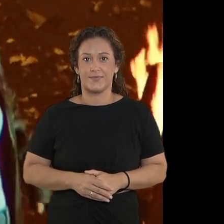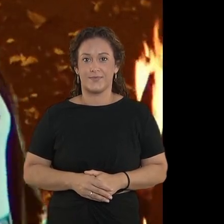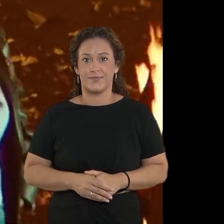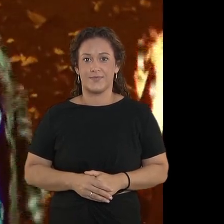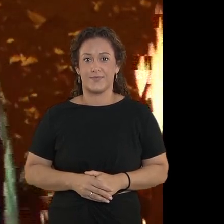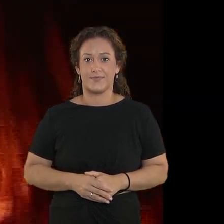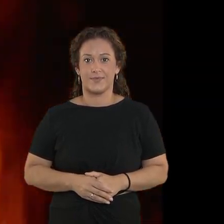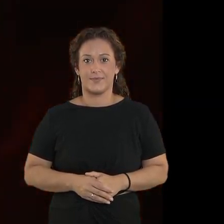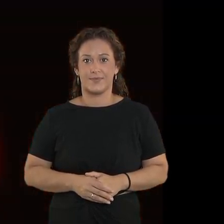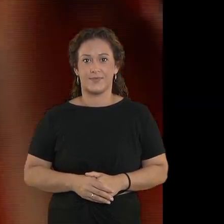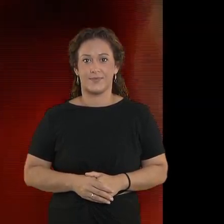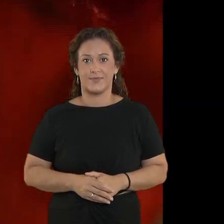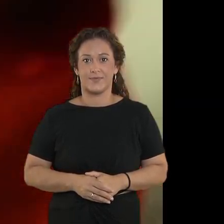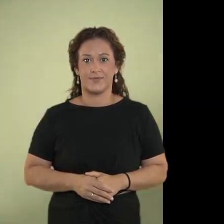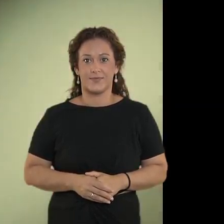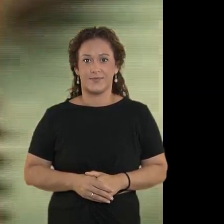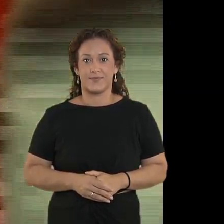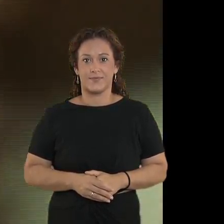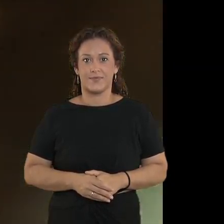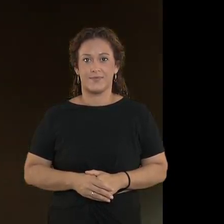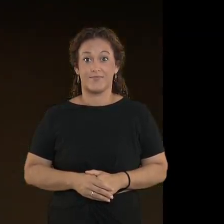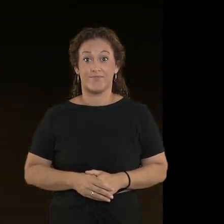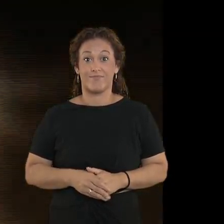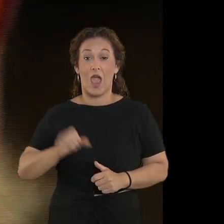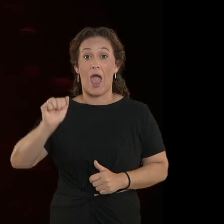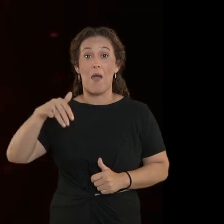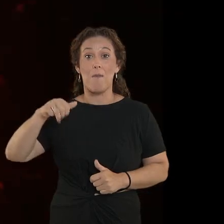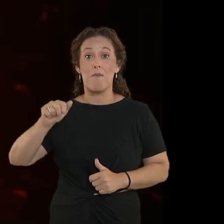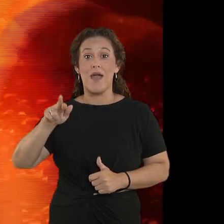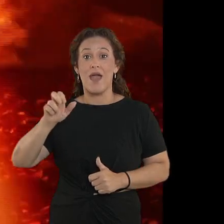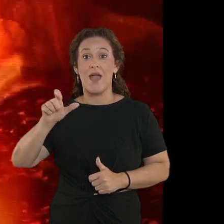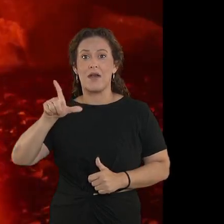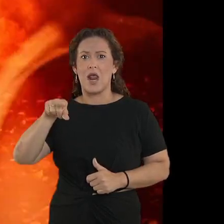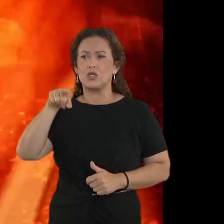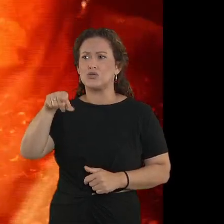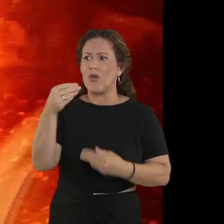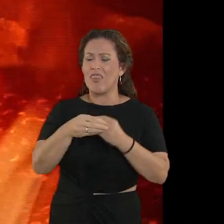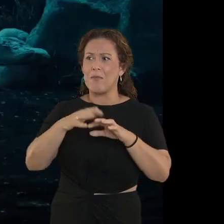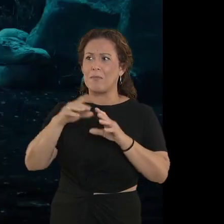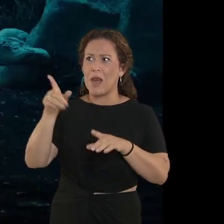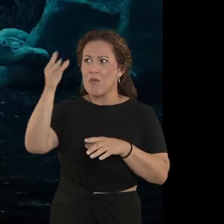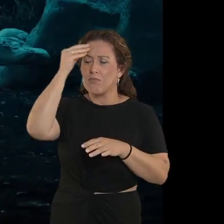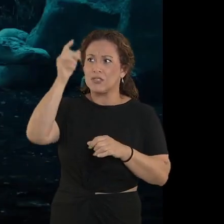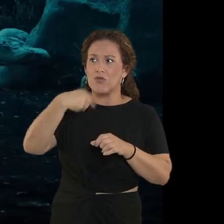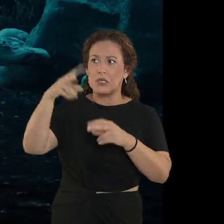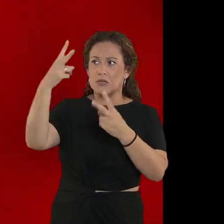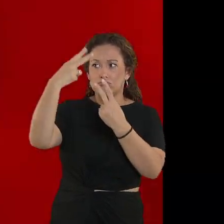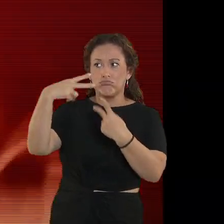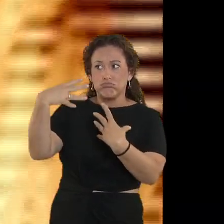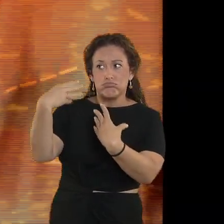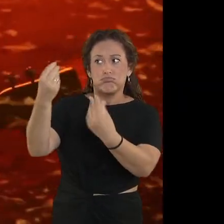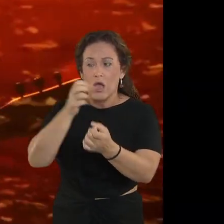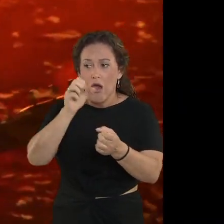hasta que salga lo que yo quiera. Amaral, ¿cómo haces para leernos la mente y traducirla en